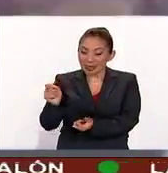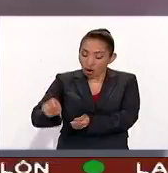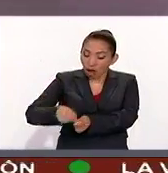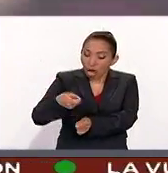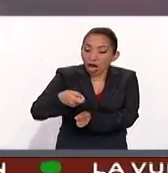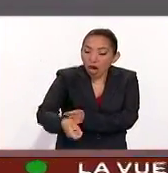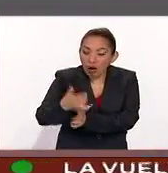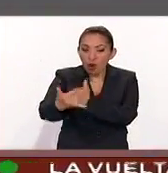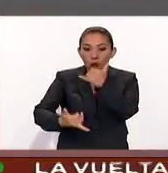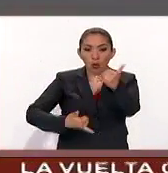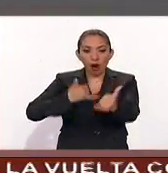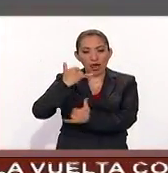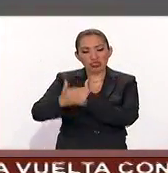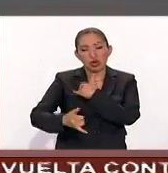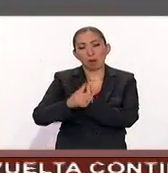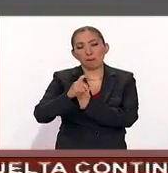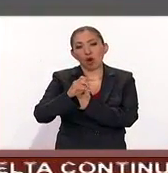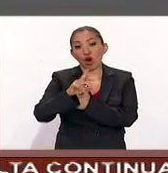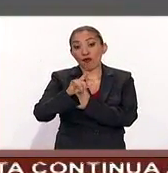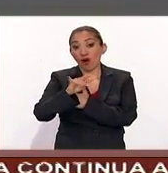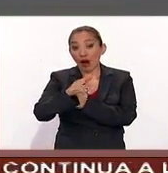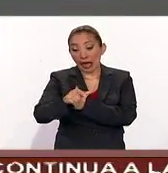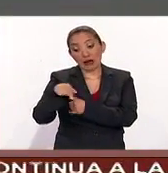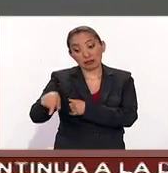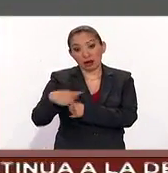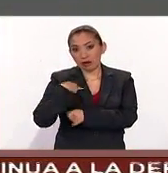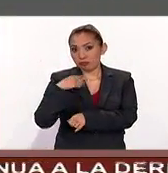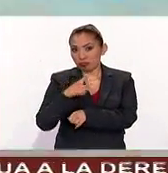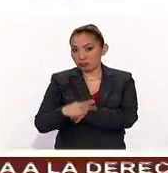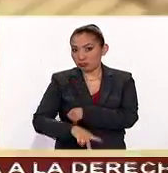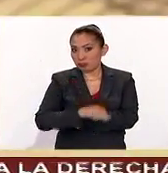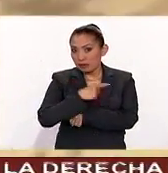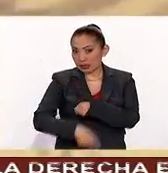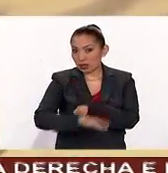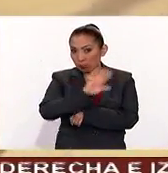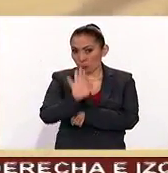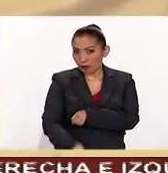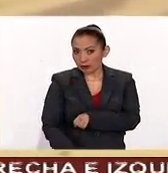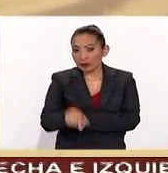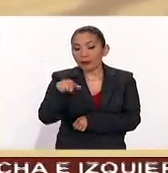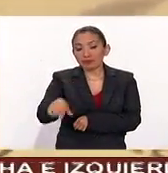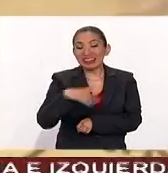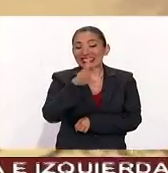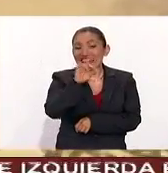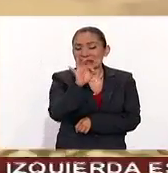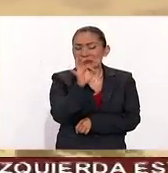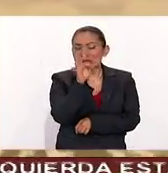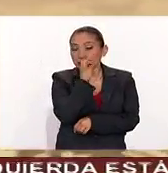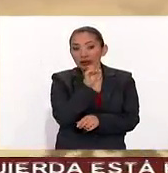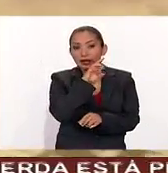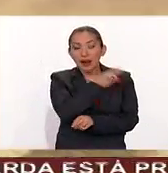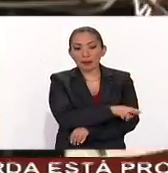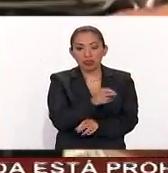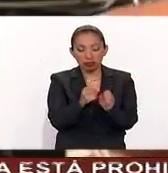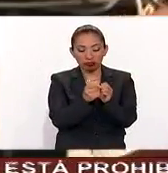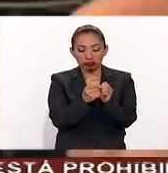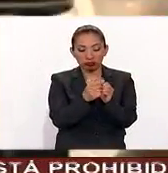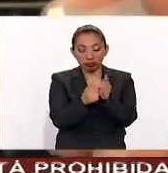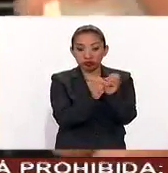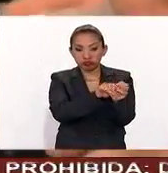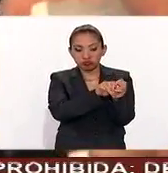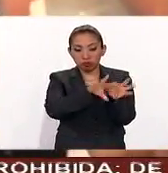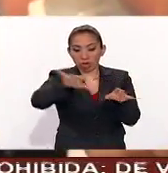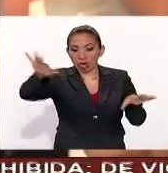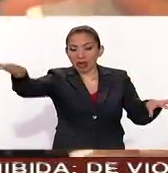o jugando con pólvora. La pólvora puede ser mortal. Solo bastan 30 segundos desde que se produce un cortocircuito